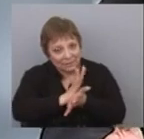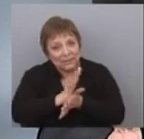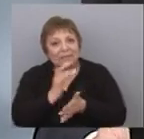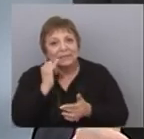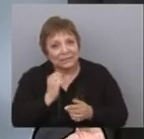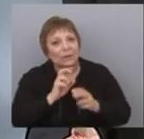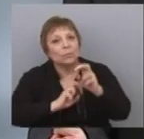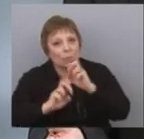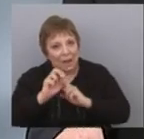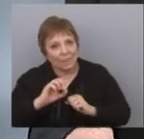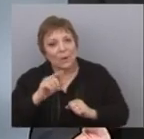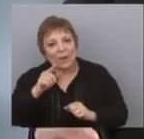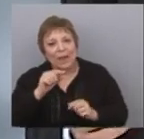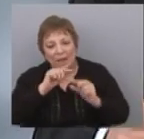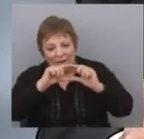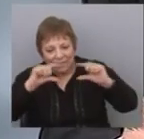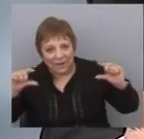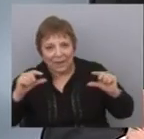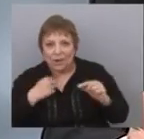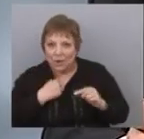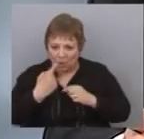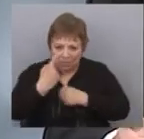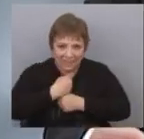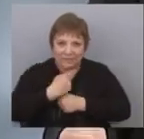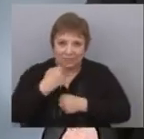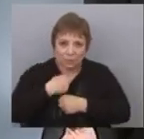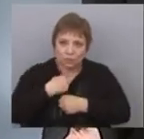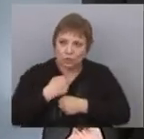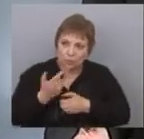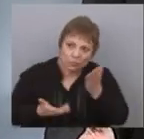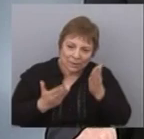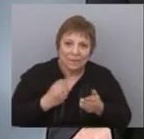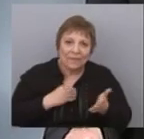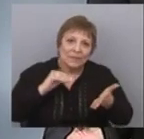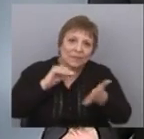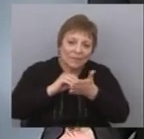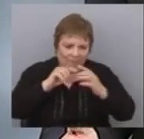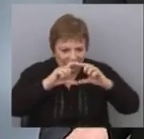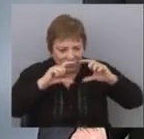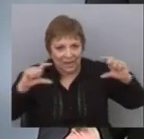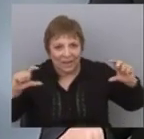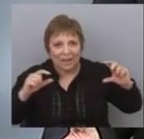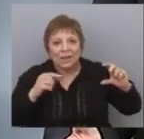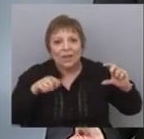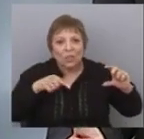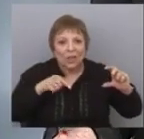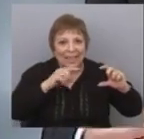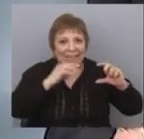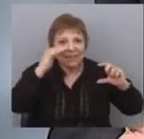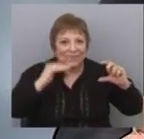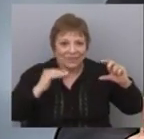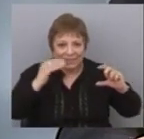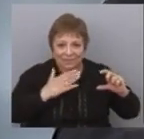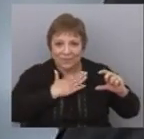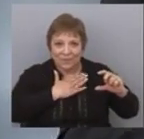llevarla a los niveles que están planteados en la franja, autoimpuesta, ¿verdad? Porque quien fija la franja de donde debería estar la inflación es